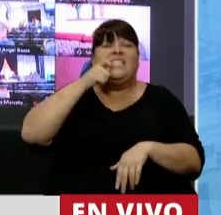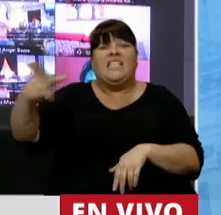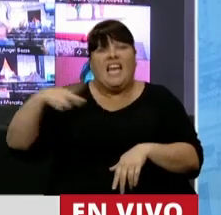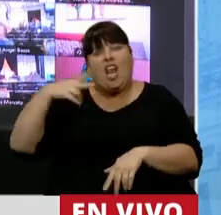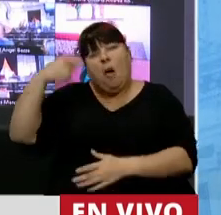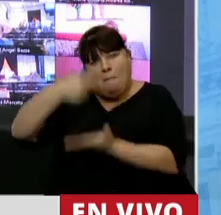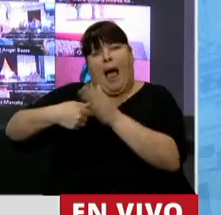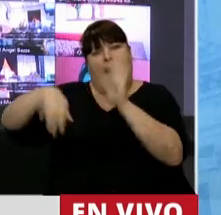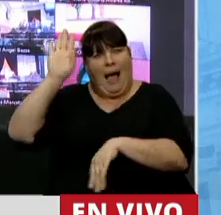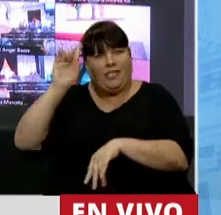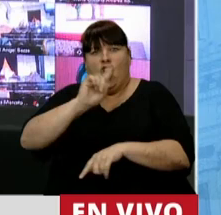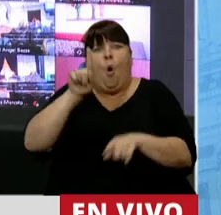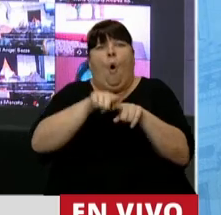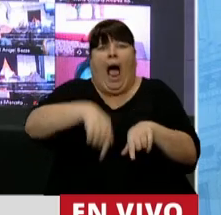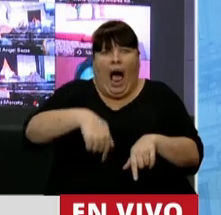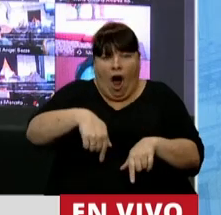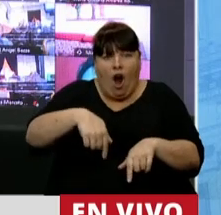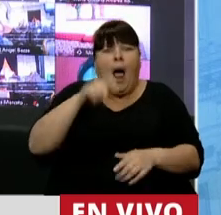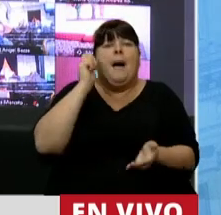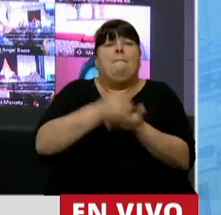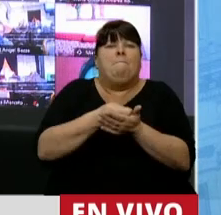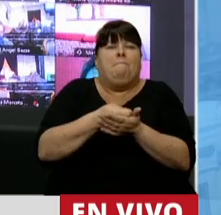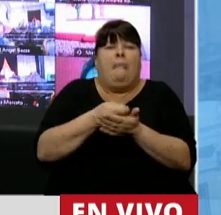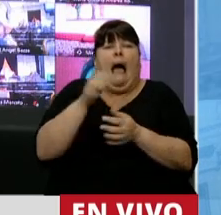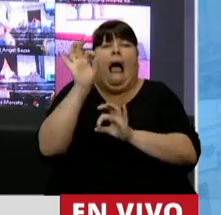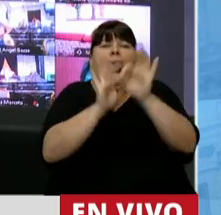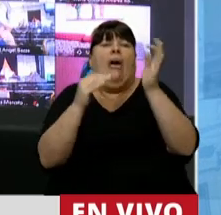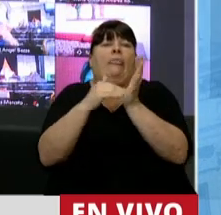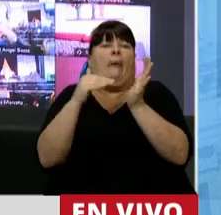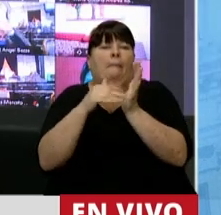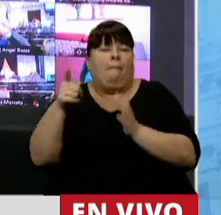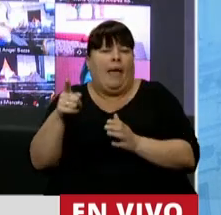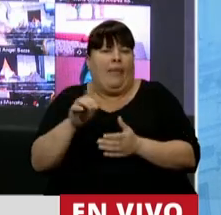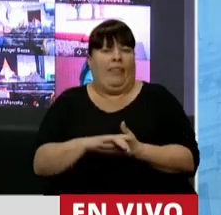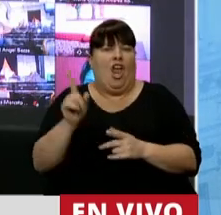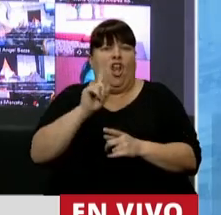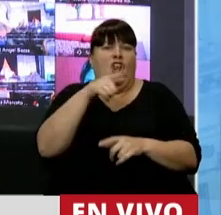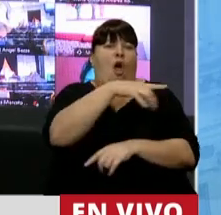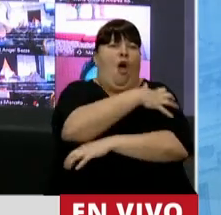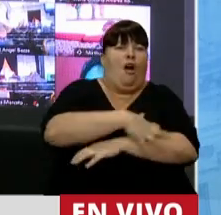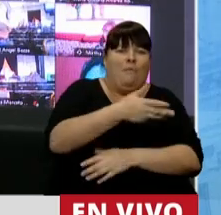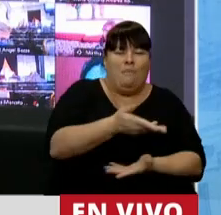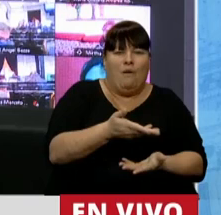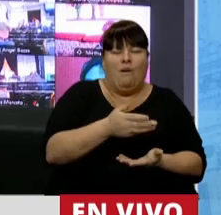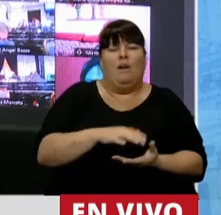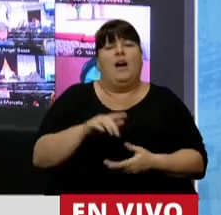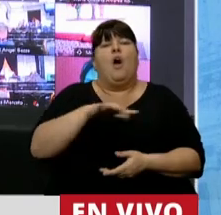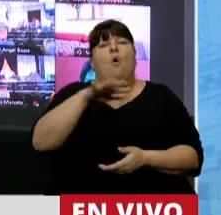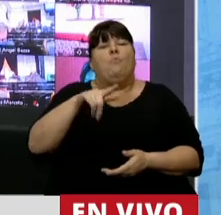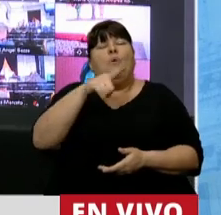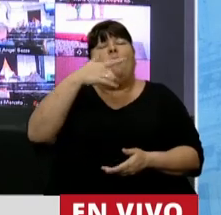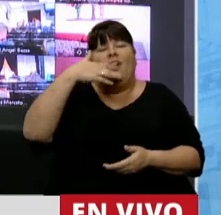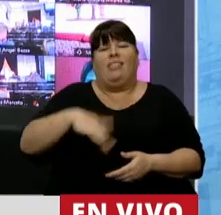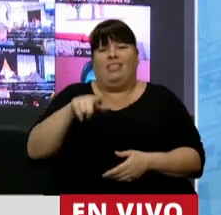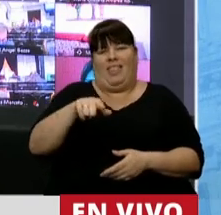más tienen, y no como ahora, que pagan proporcionalmente más lo que menos tienen. El pueblo entendió